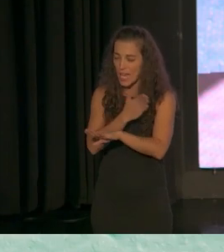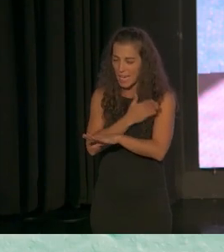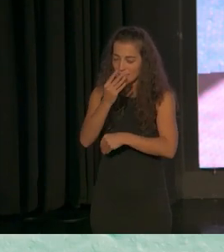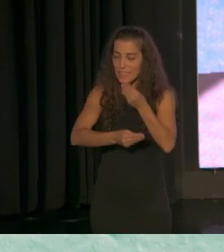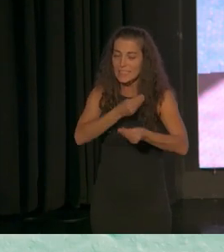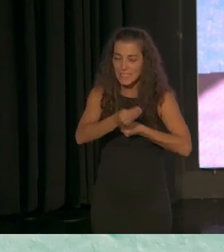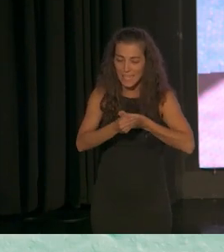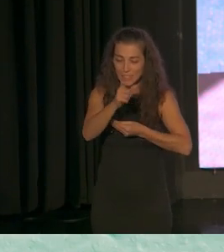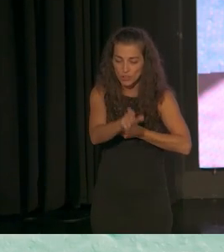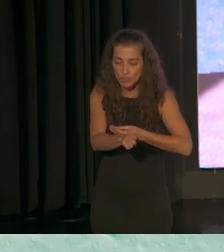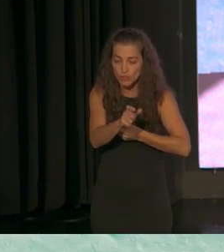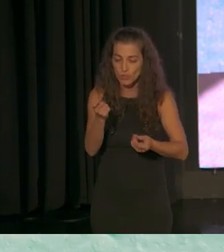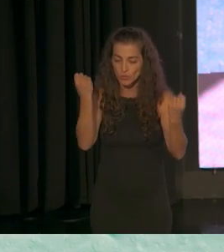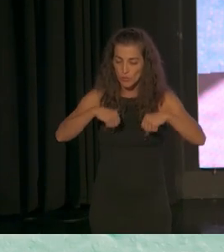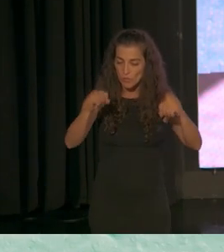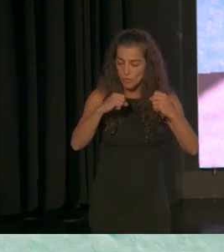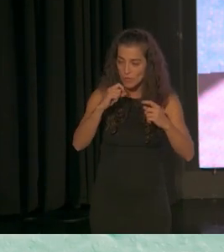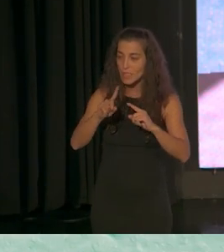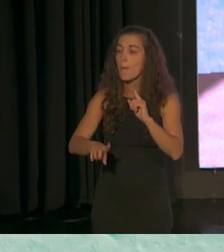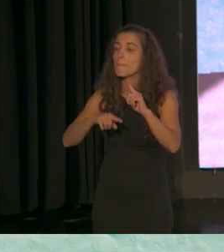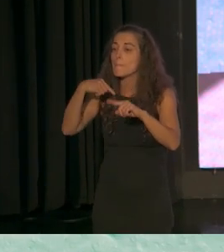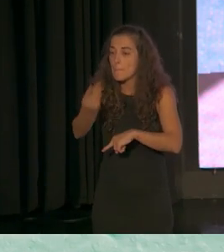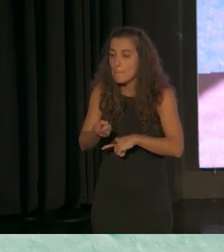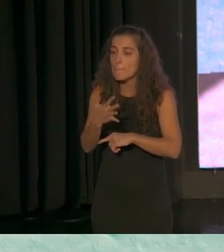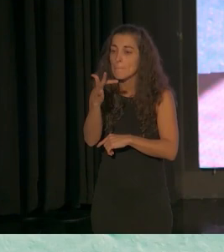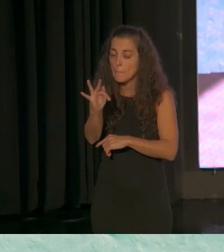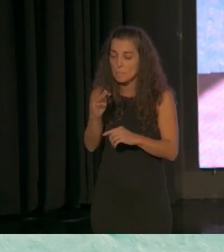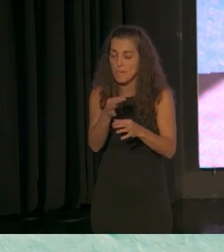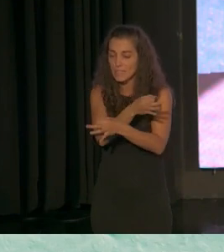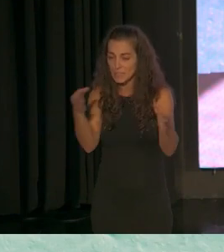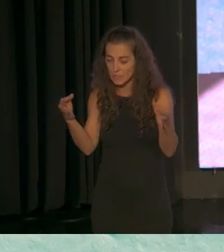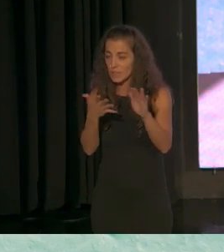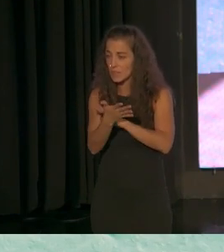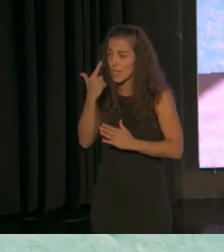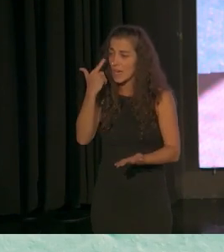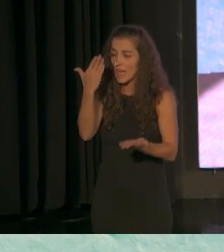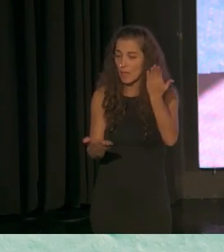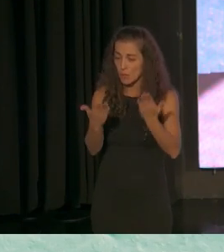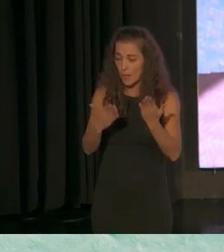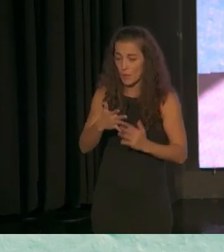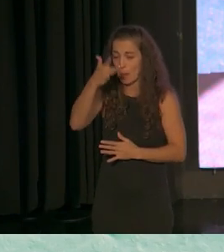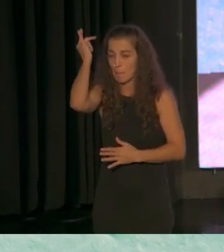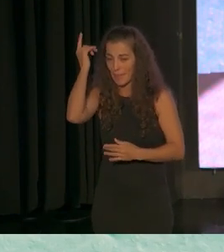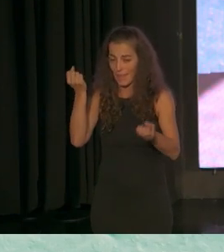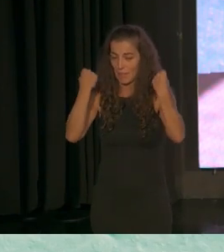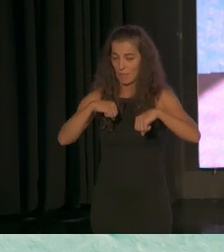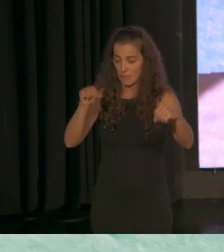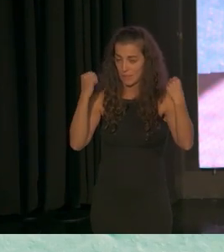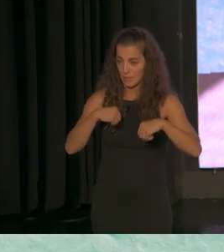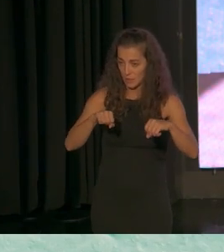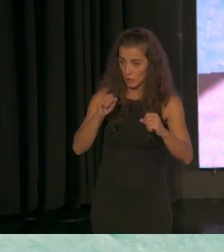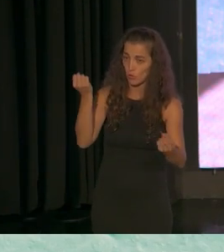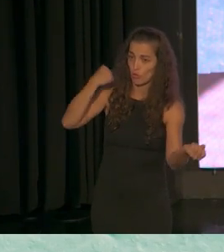evaluación de la propia eficacia es decir la evaluación del dominio del uso de la práctica por lo tanto los